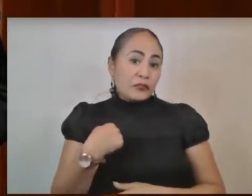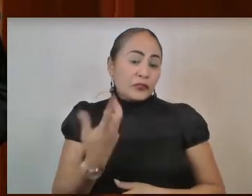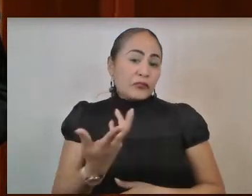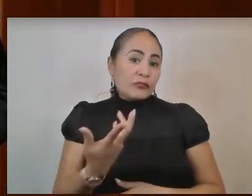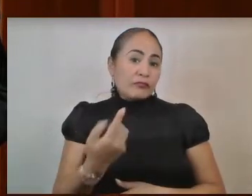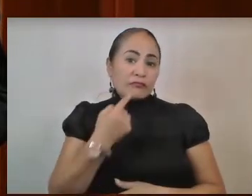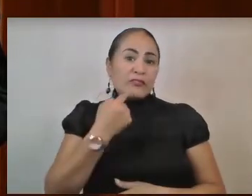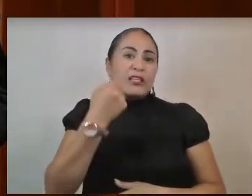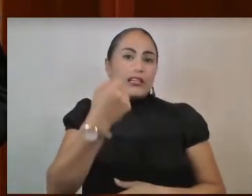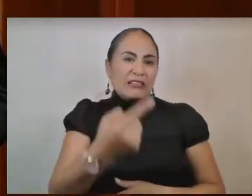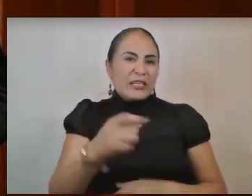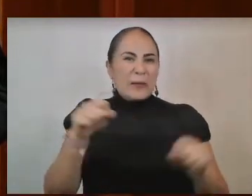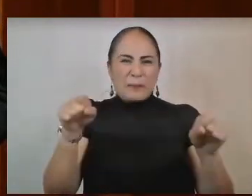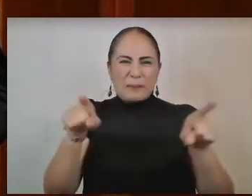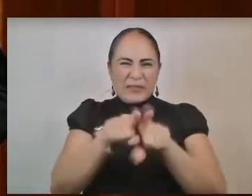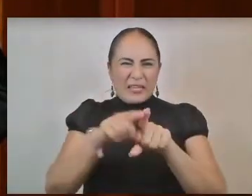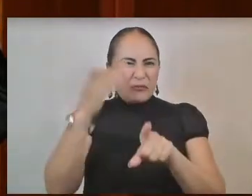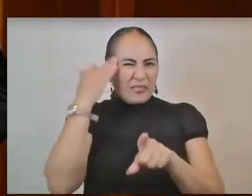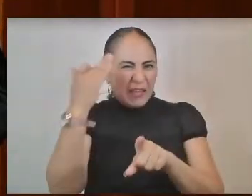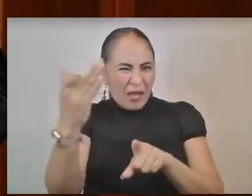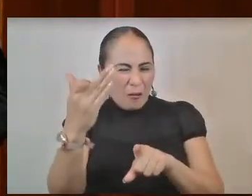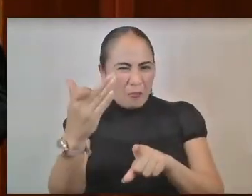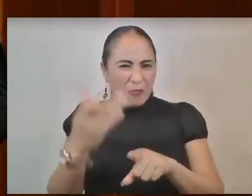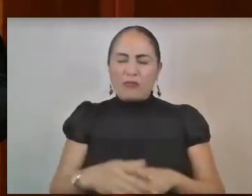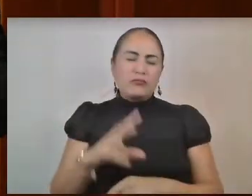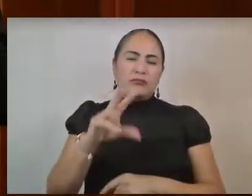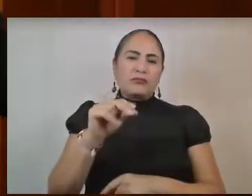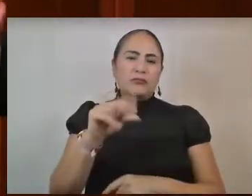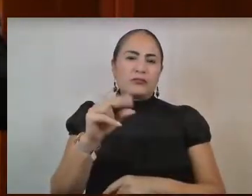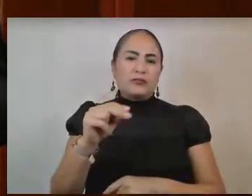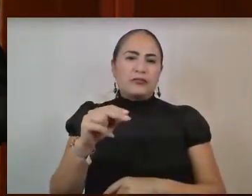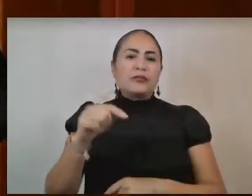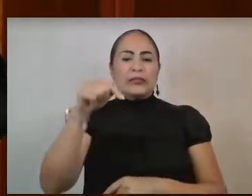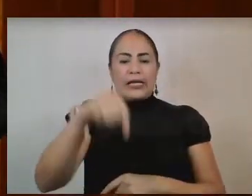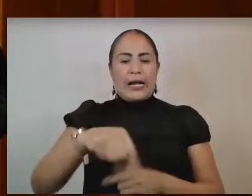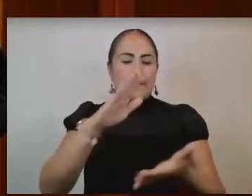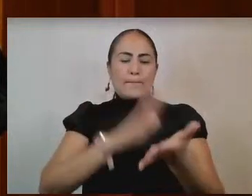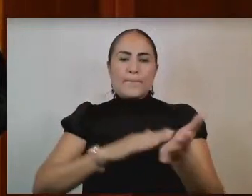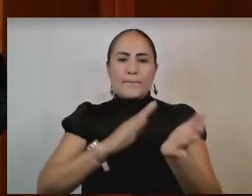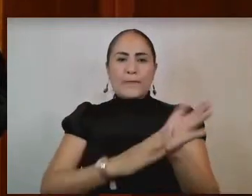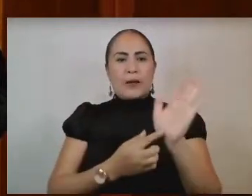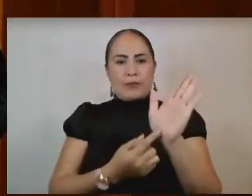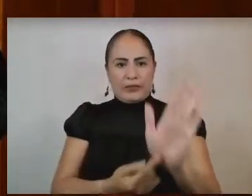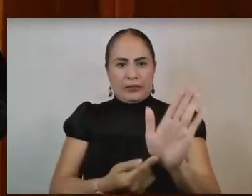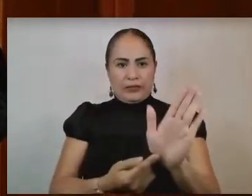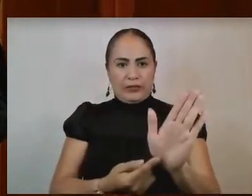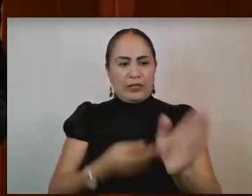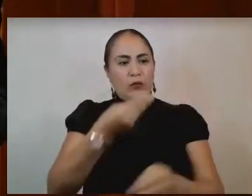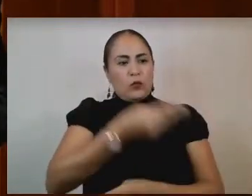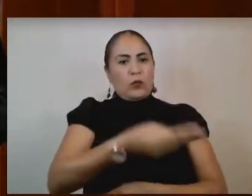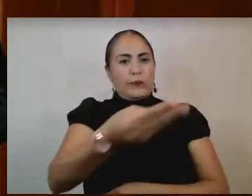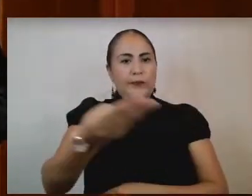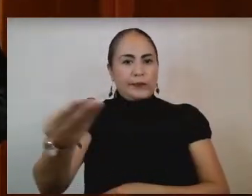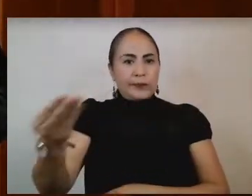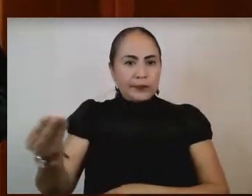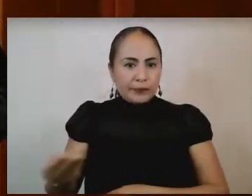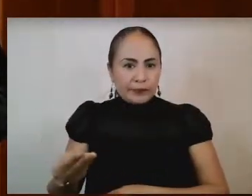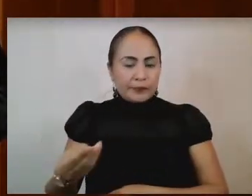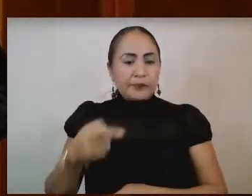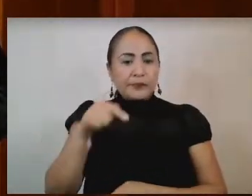coincidencia a partir de lo que en este documento les estamos dando a conocer